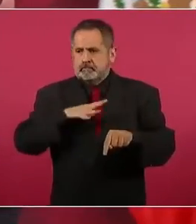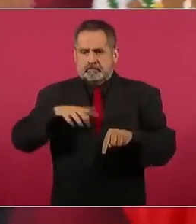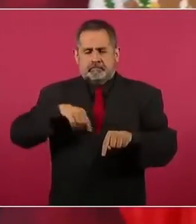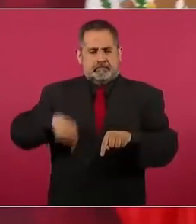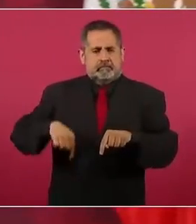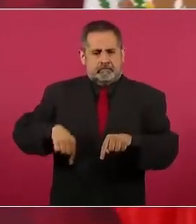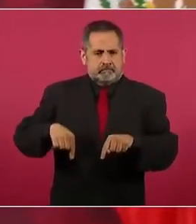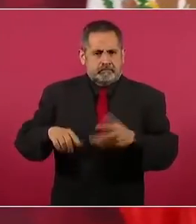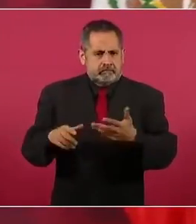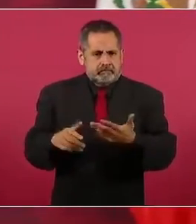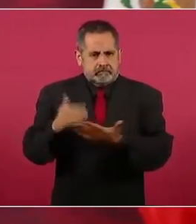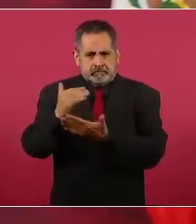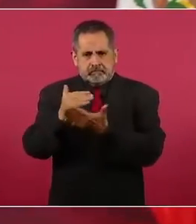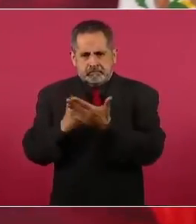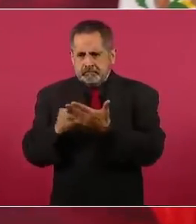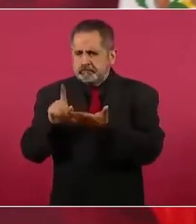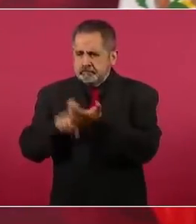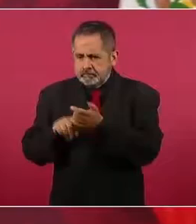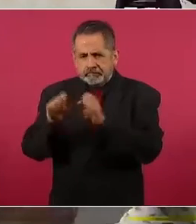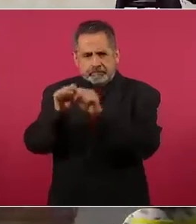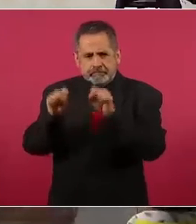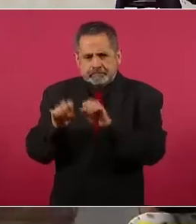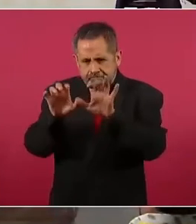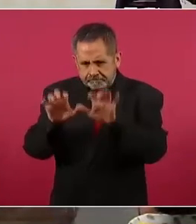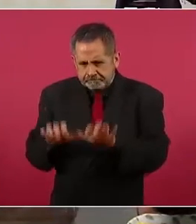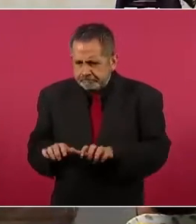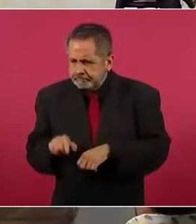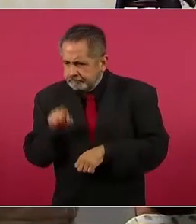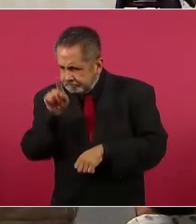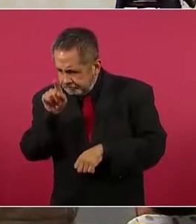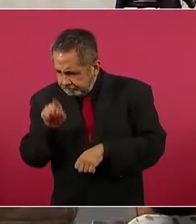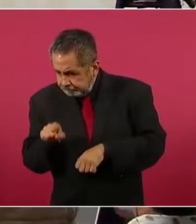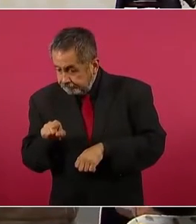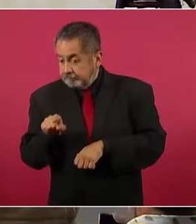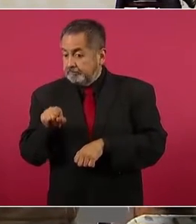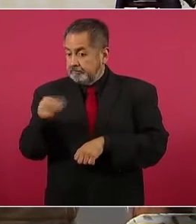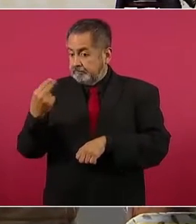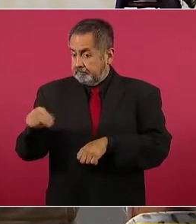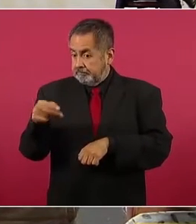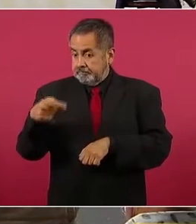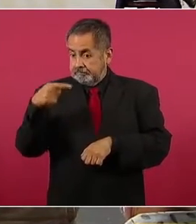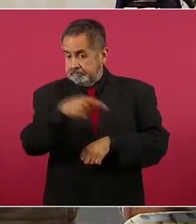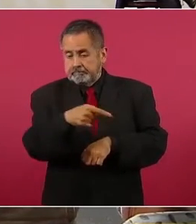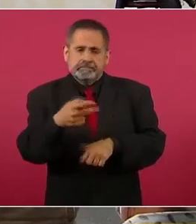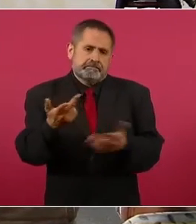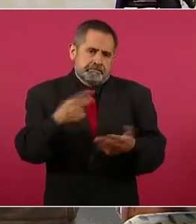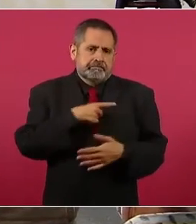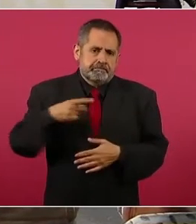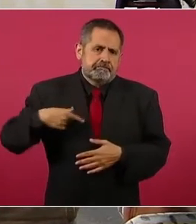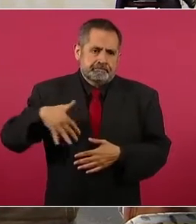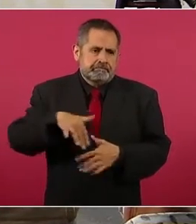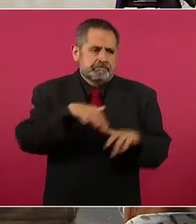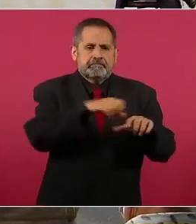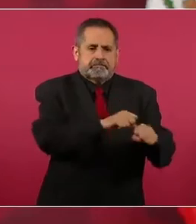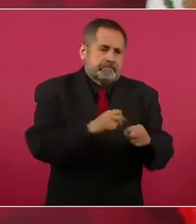en el sistema y tienen que proceder